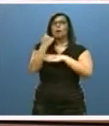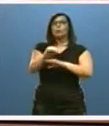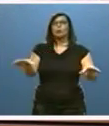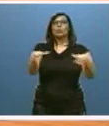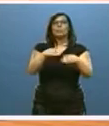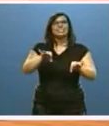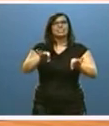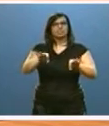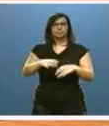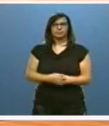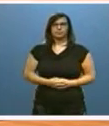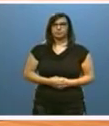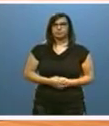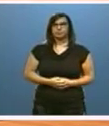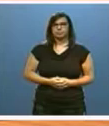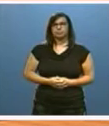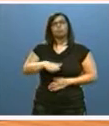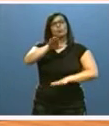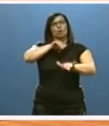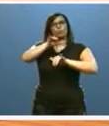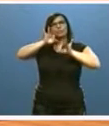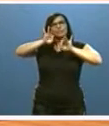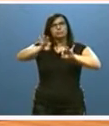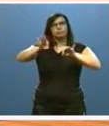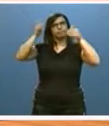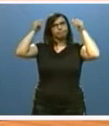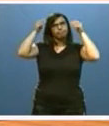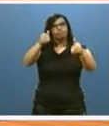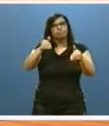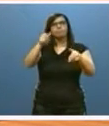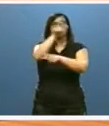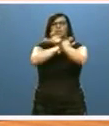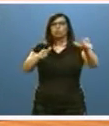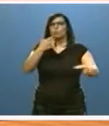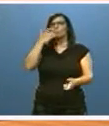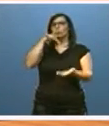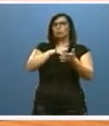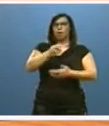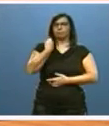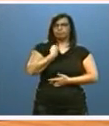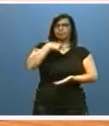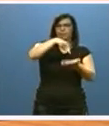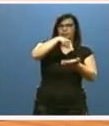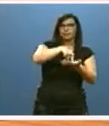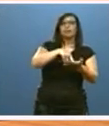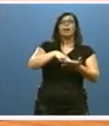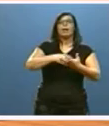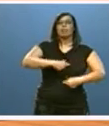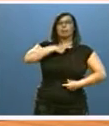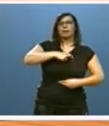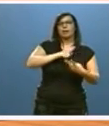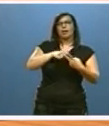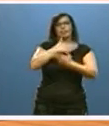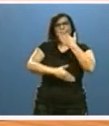colectivos específicos, con convocatorias dirigidas a perceptores de renta de ciudadanía, personas con discapacidad y